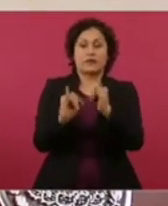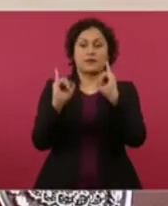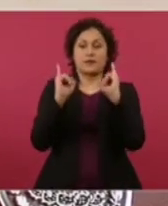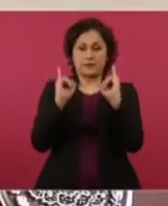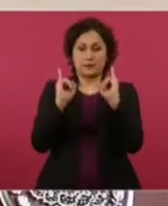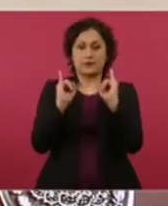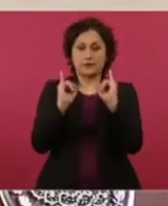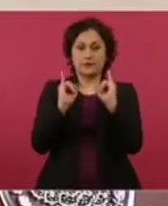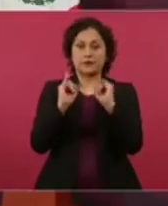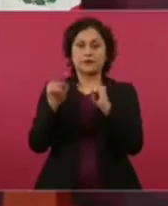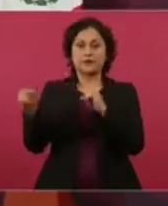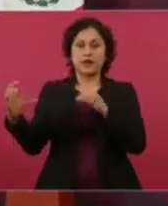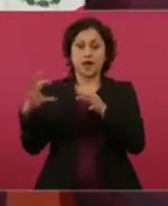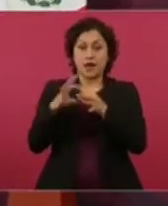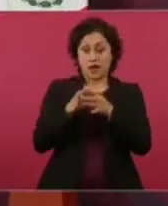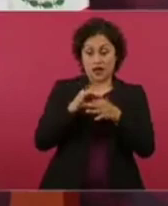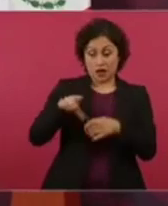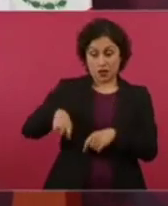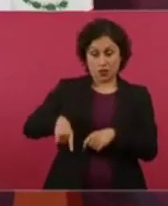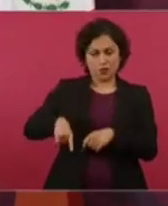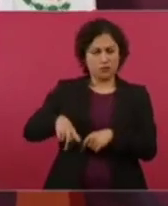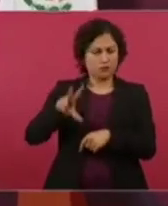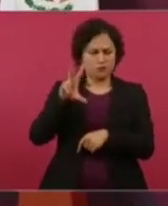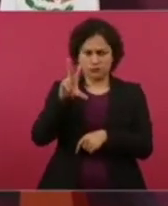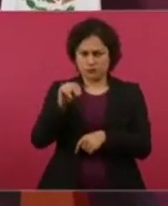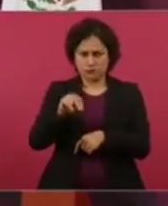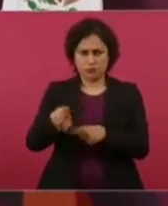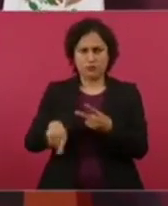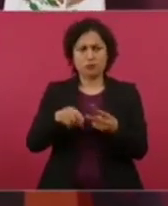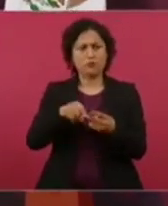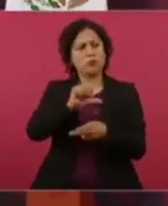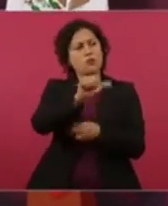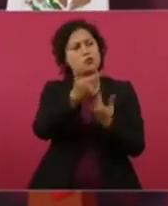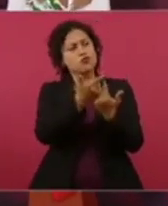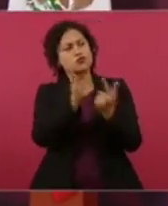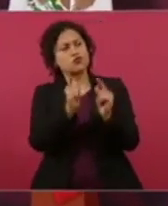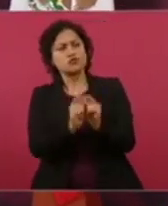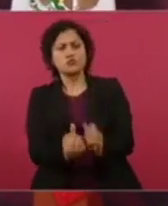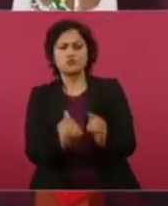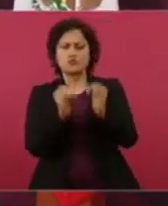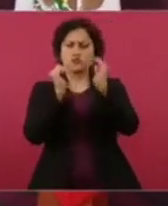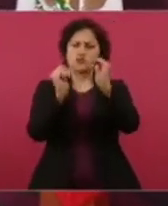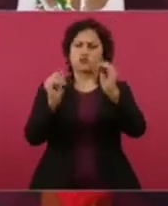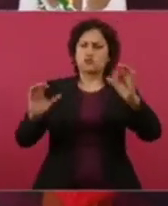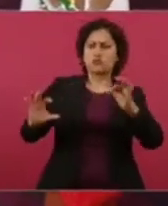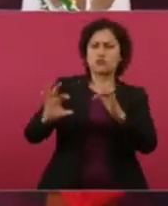ni del gobierno ni de grupos oligárquicos,